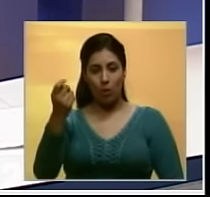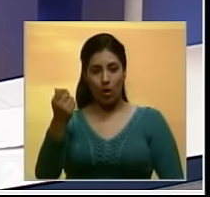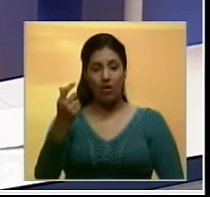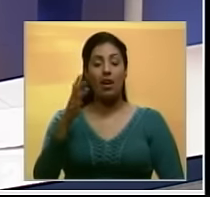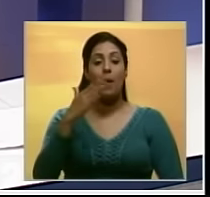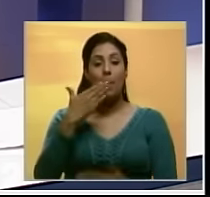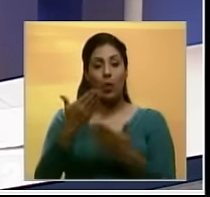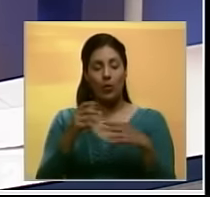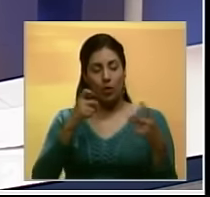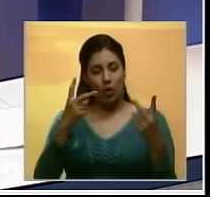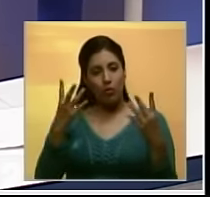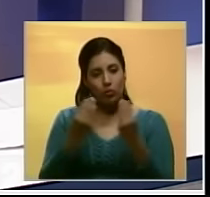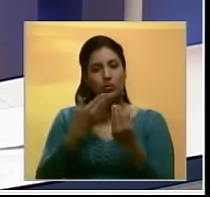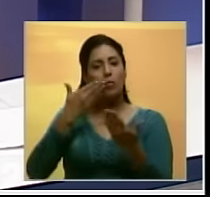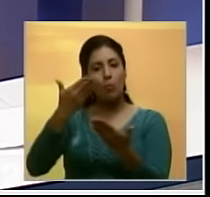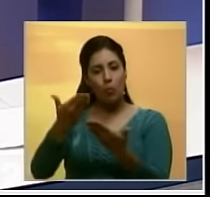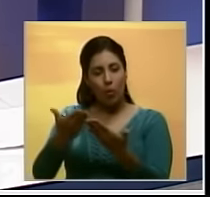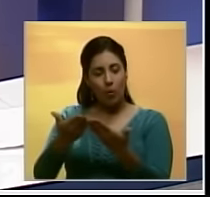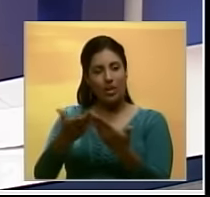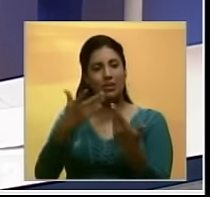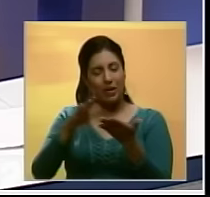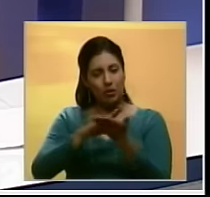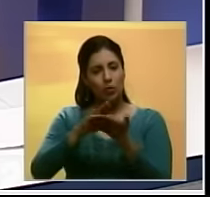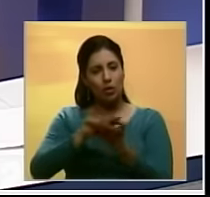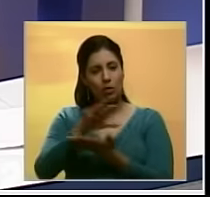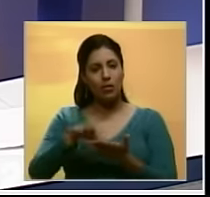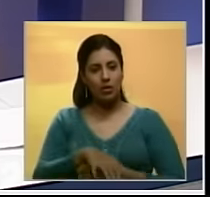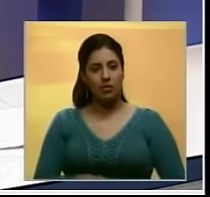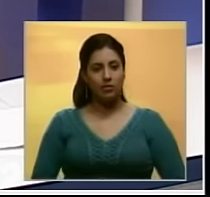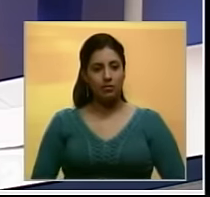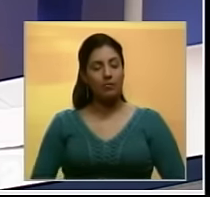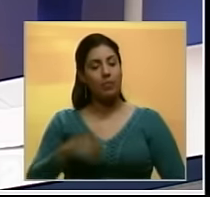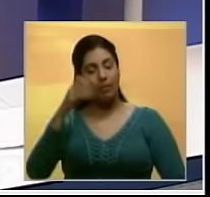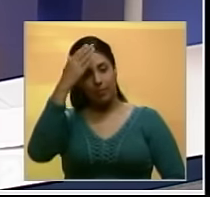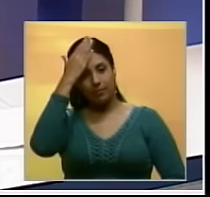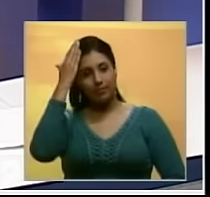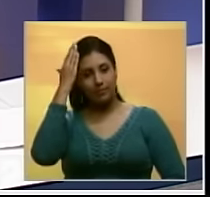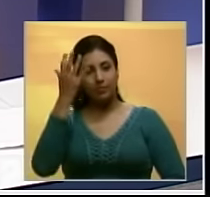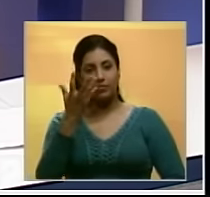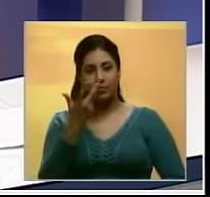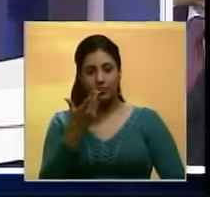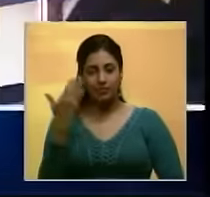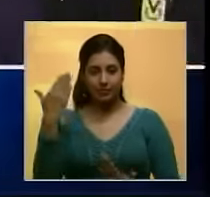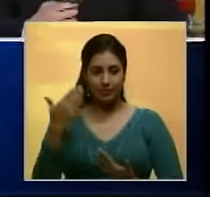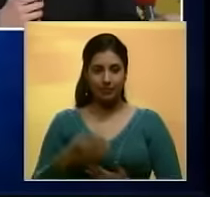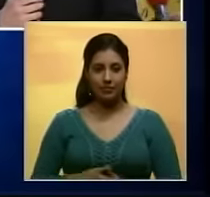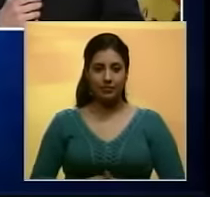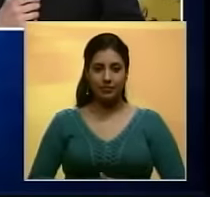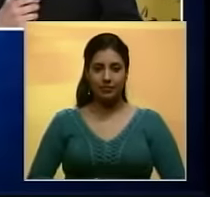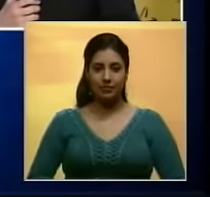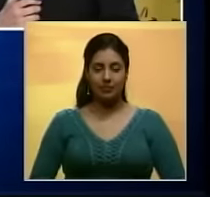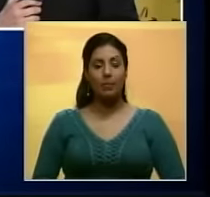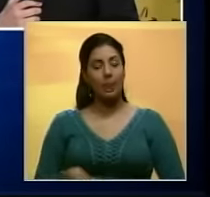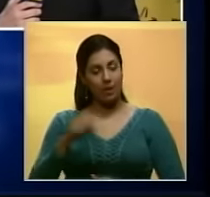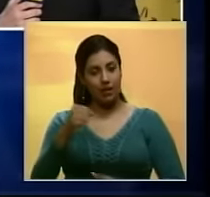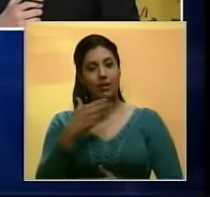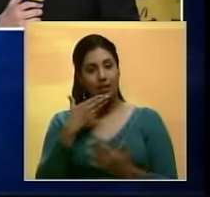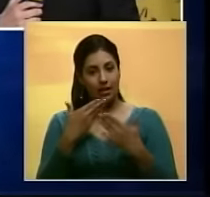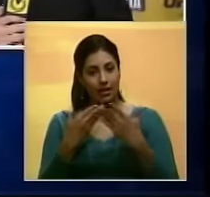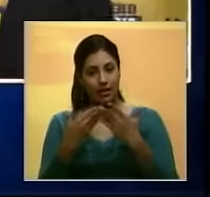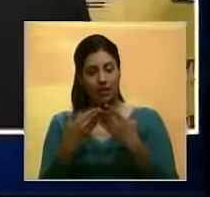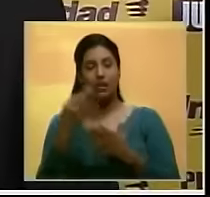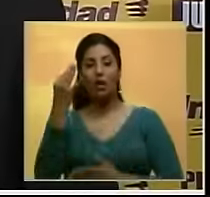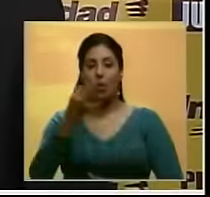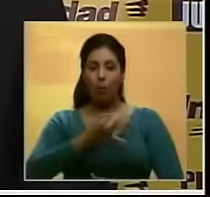Y presenta un conjunto de propuestas para solventar la situación Manuel Cobela nos va a ampliar Adelante Manuel, buenas tardes Sí, así es, gracias